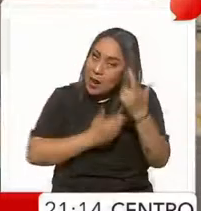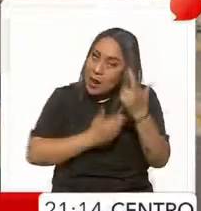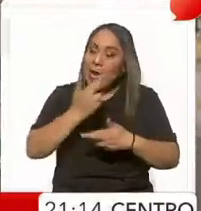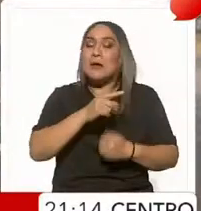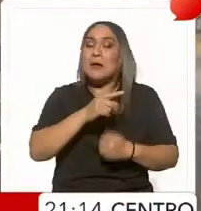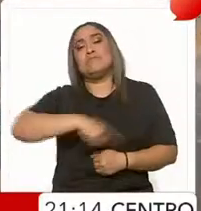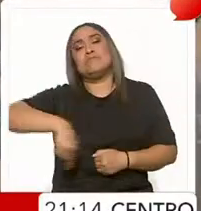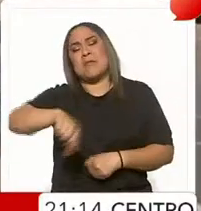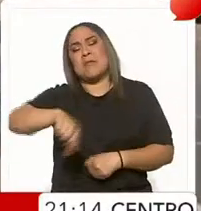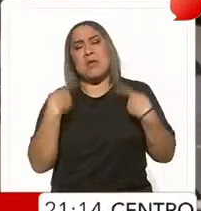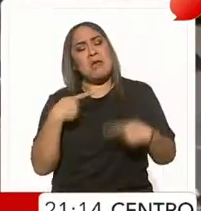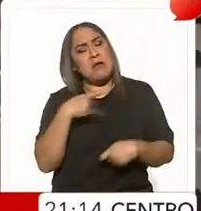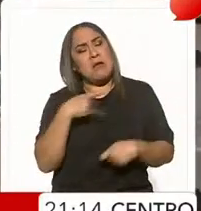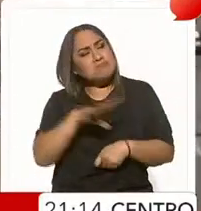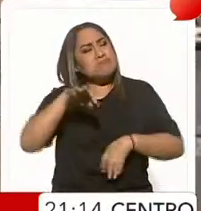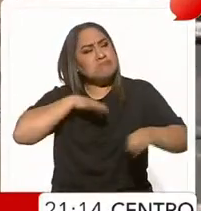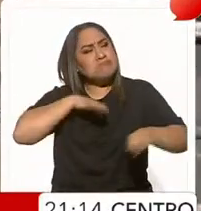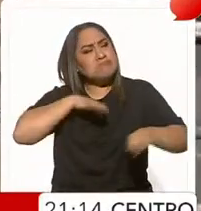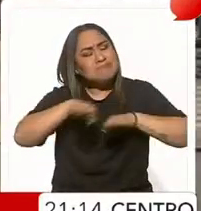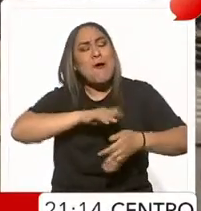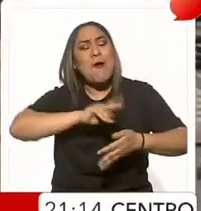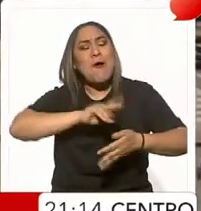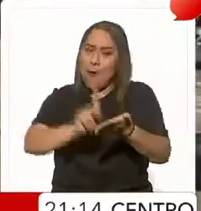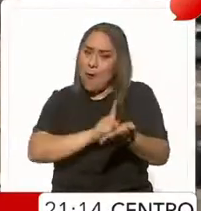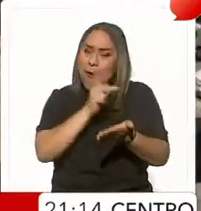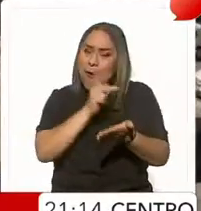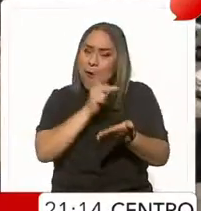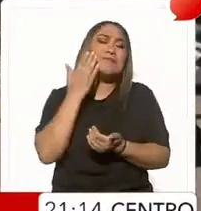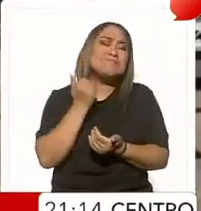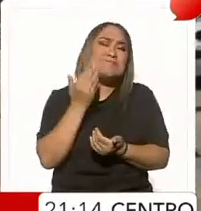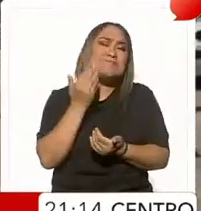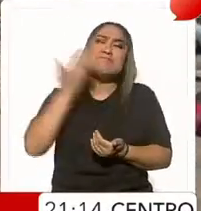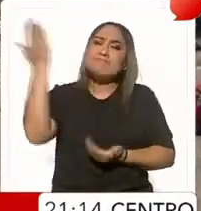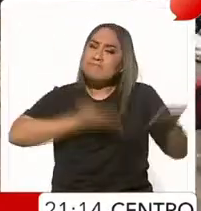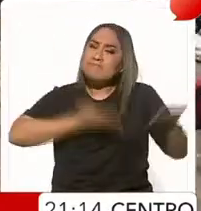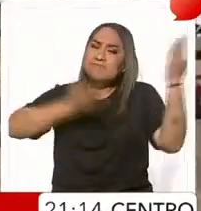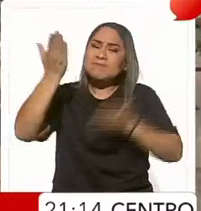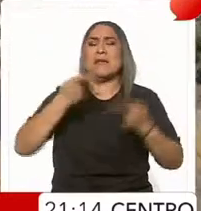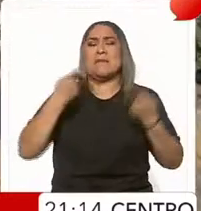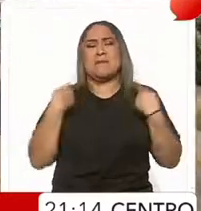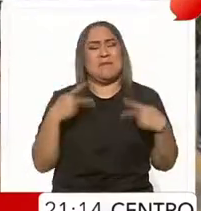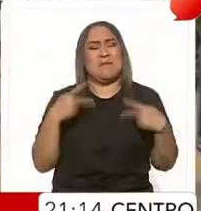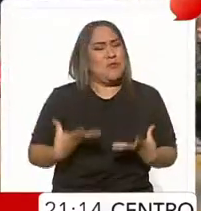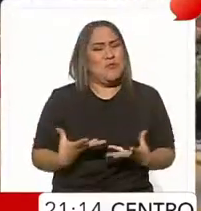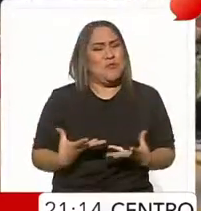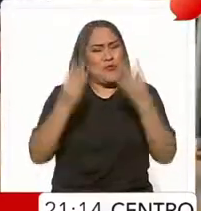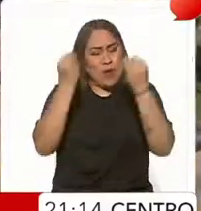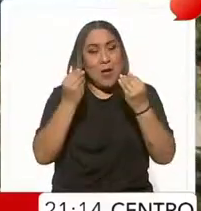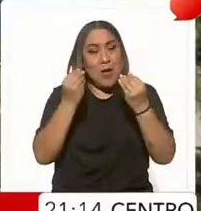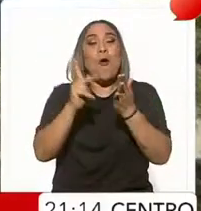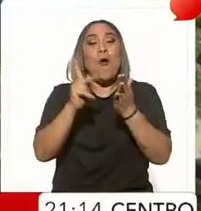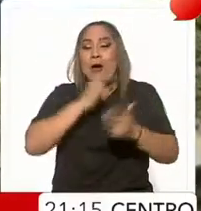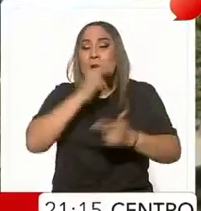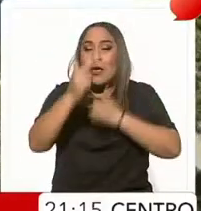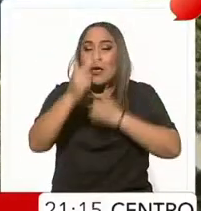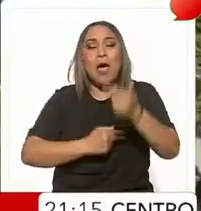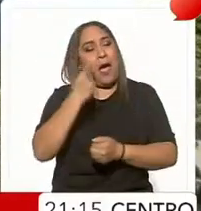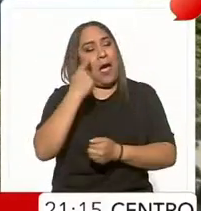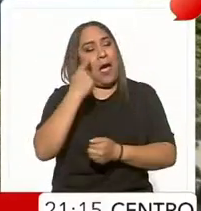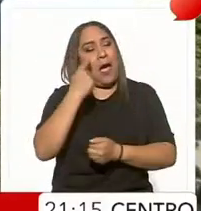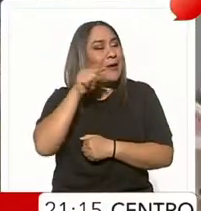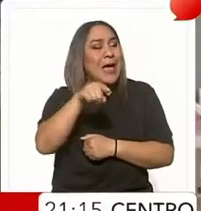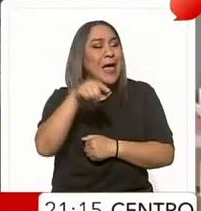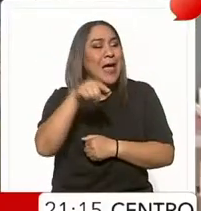trabajadora volvió a recibir con los brazos abiertos a miles y miles de personas que regresaron a uno de los destinos